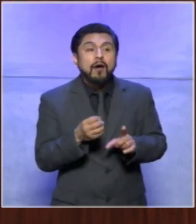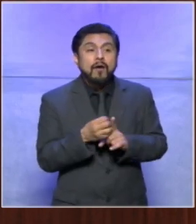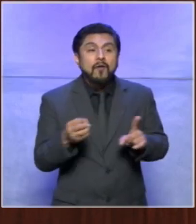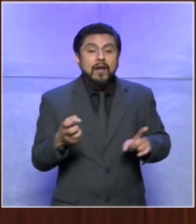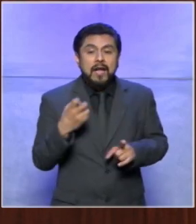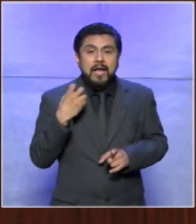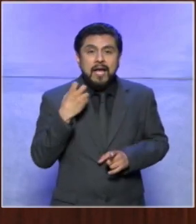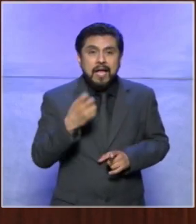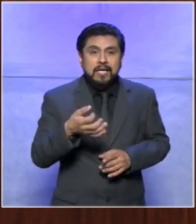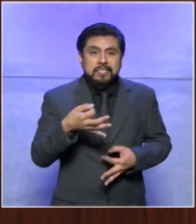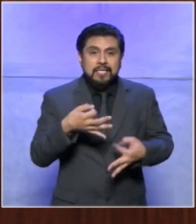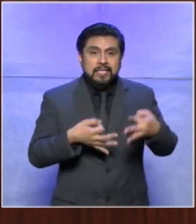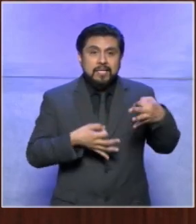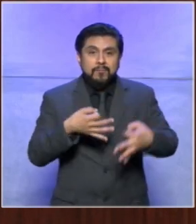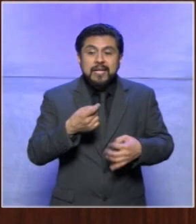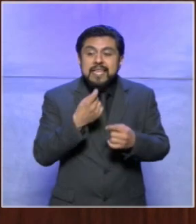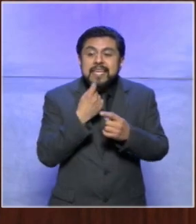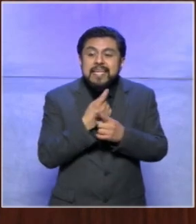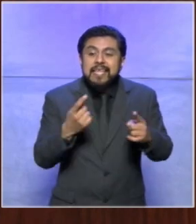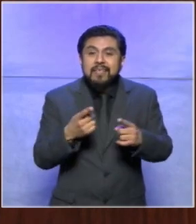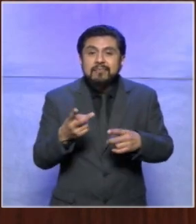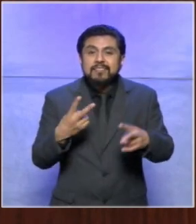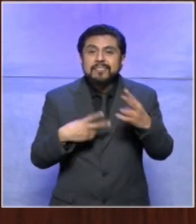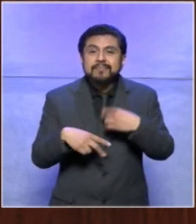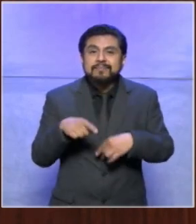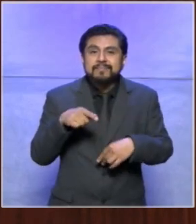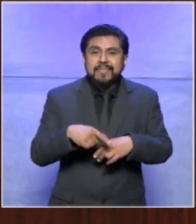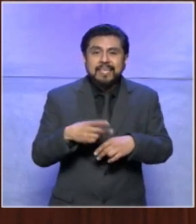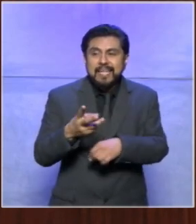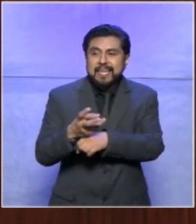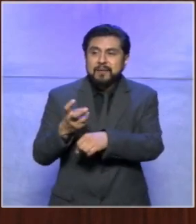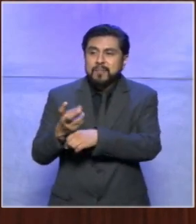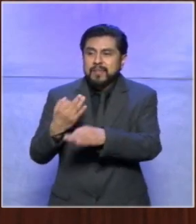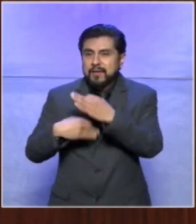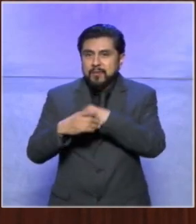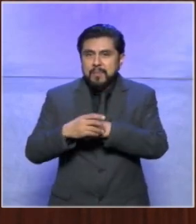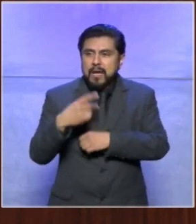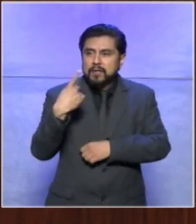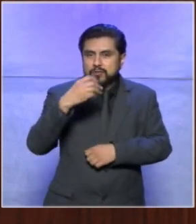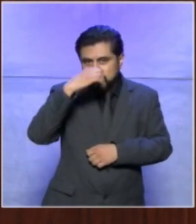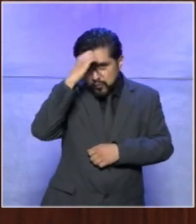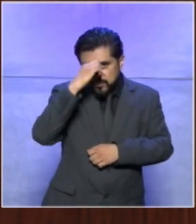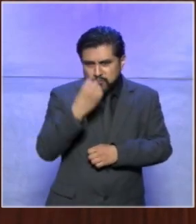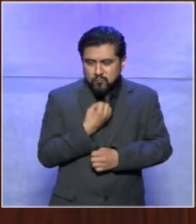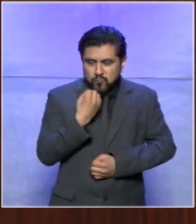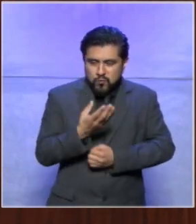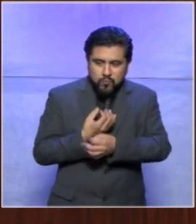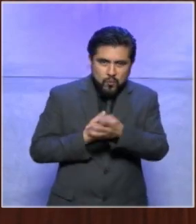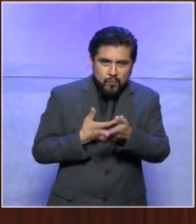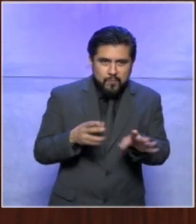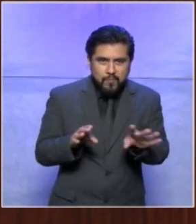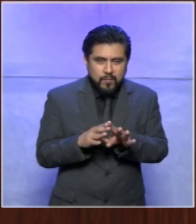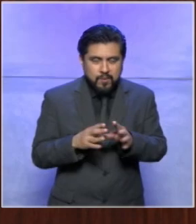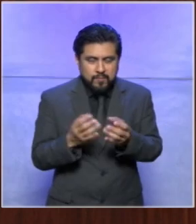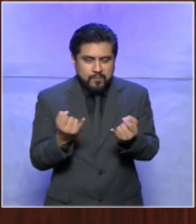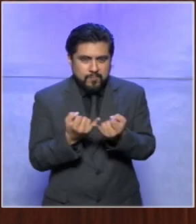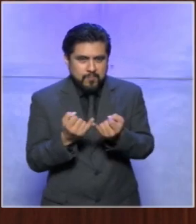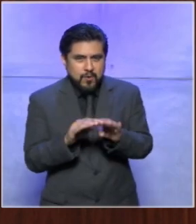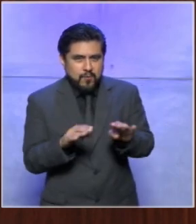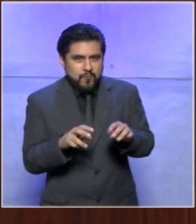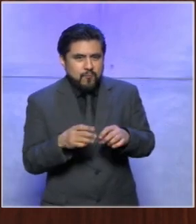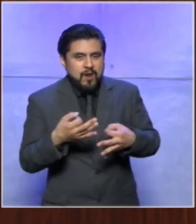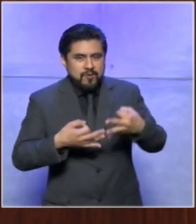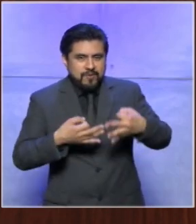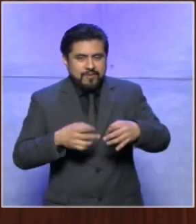este tribunal electoral infantil para conocer qué es lo que piensan las niñas y los niños de méxico respecto a la justicia electoral y otros valores